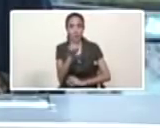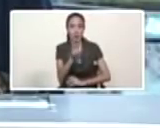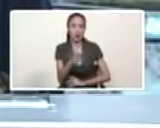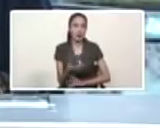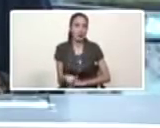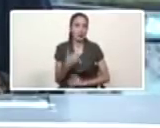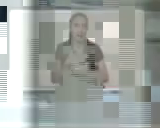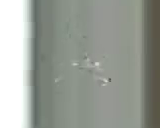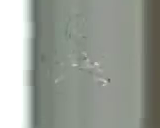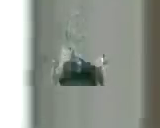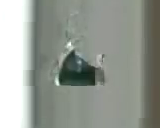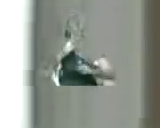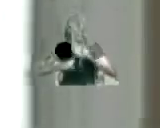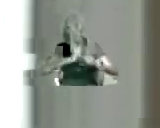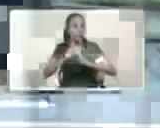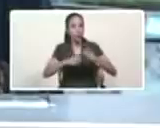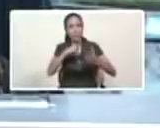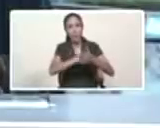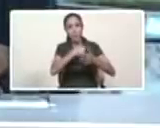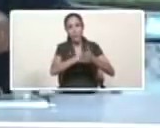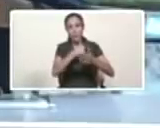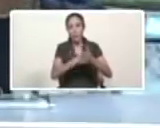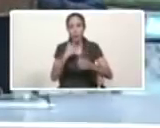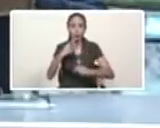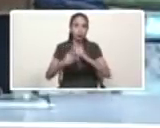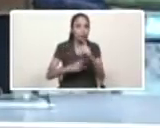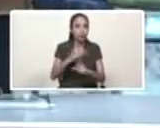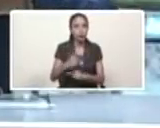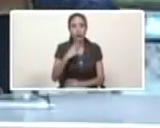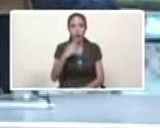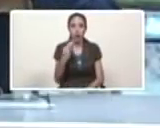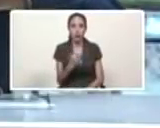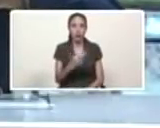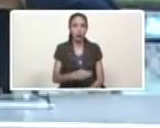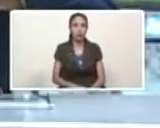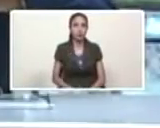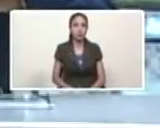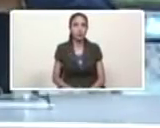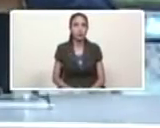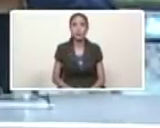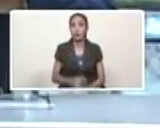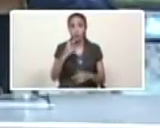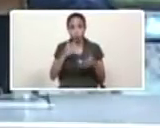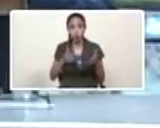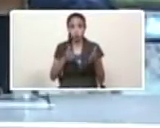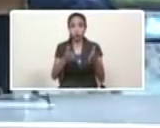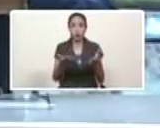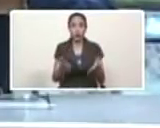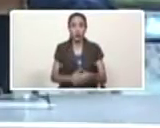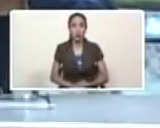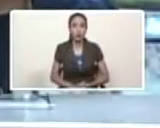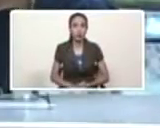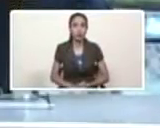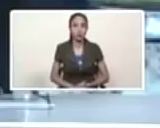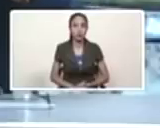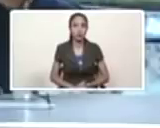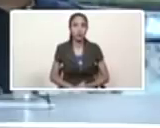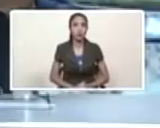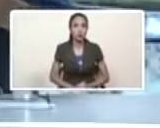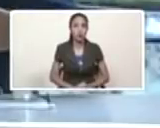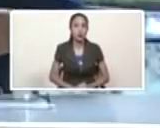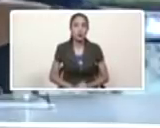producir que maravilla tener una Venezuela que va rumbo al camino de la